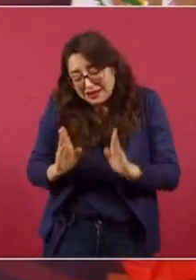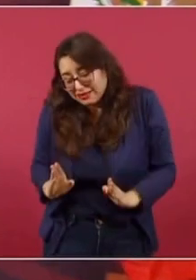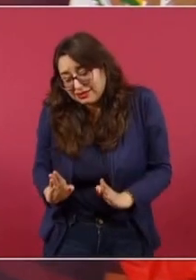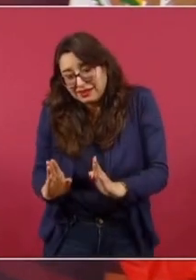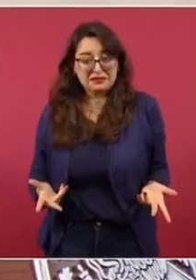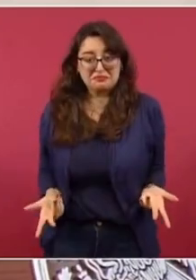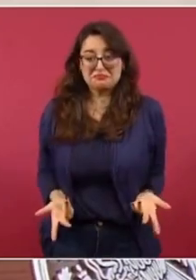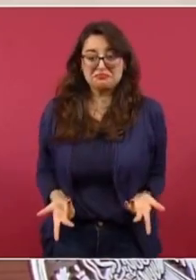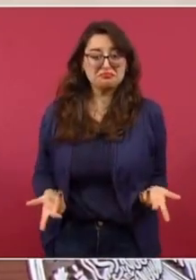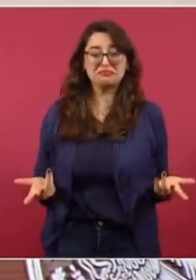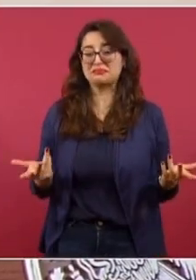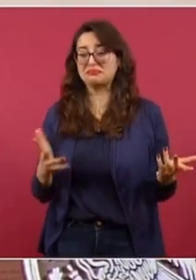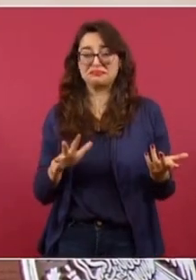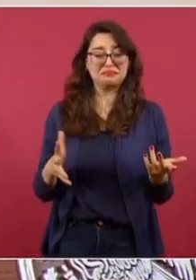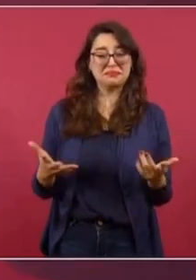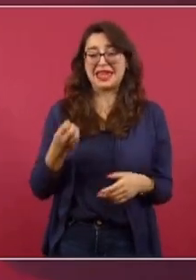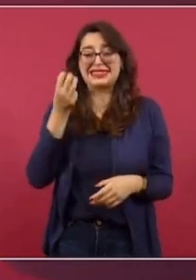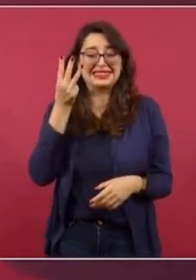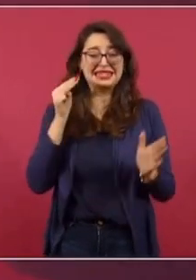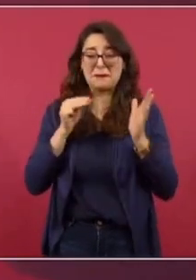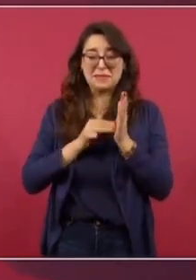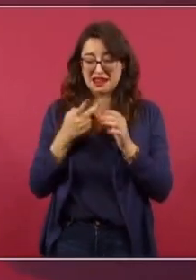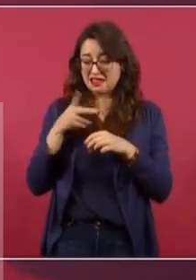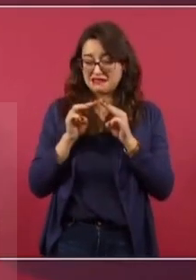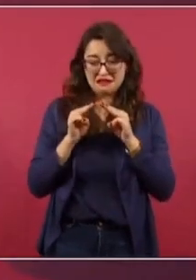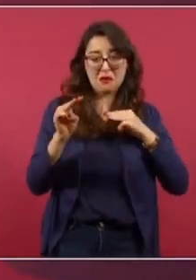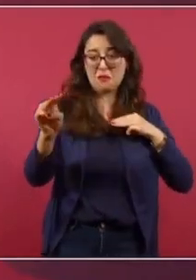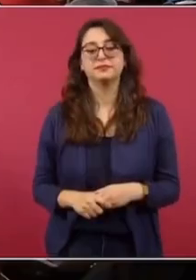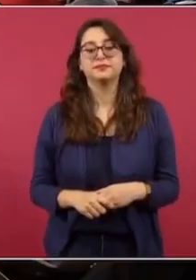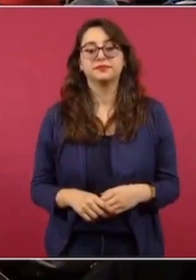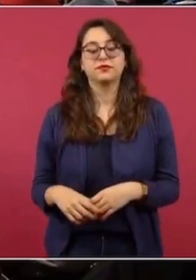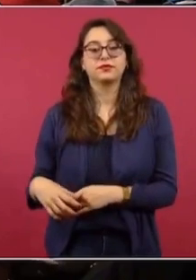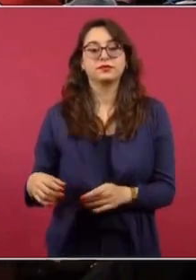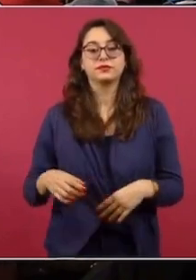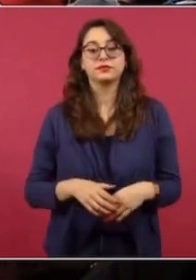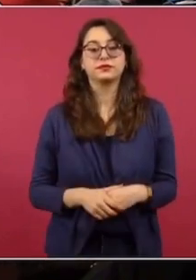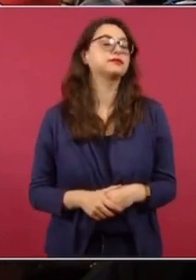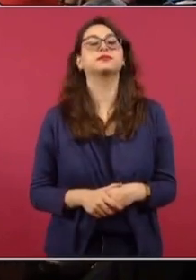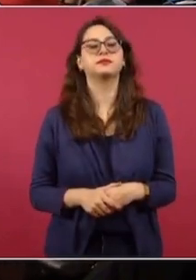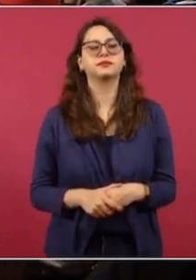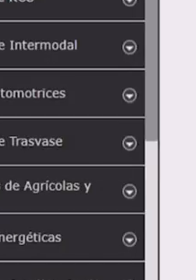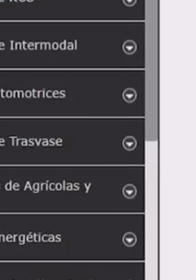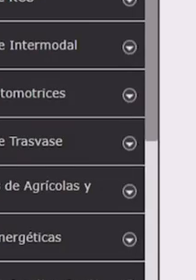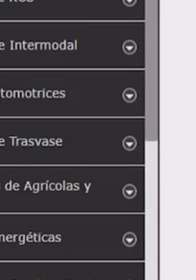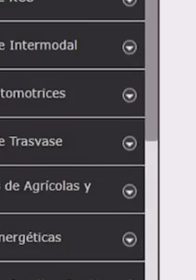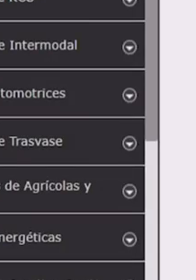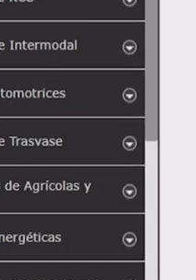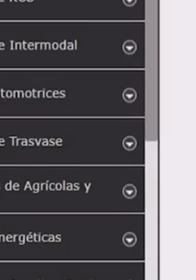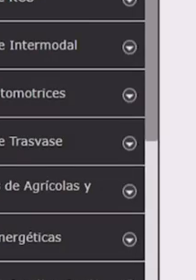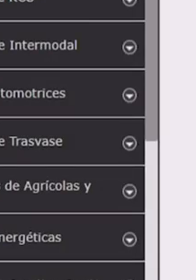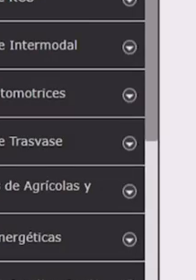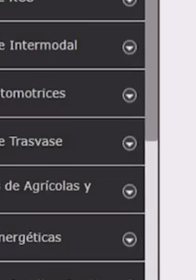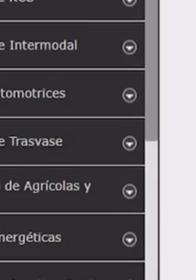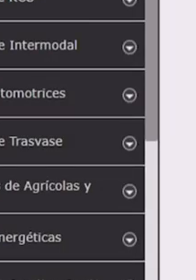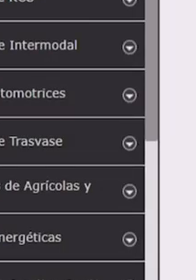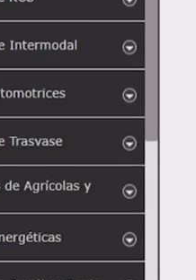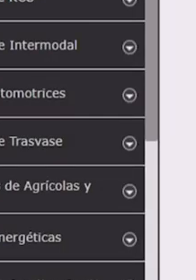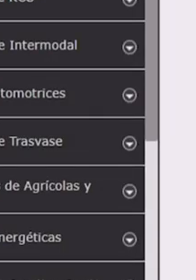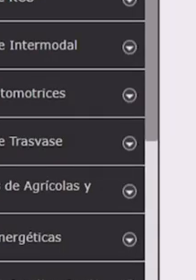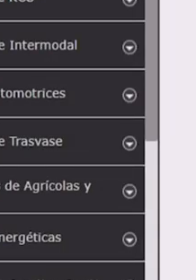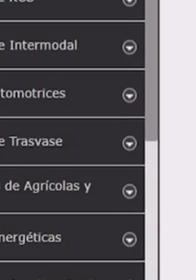son como 3.000 kilómetros de vías. Esa la red, esa es una empresa. Entonces, se habían